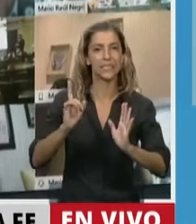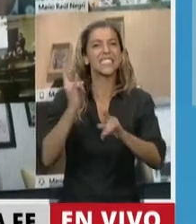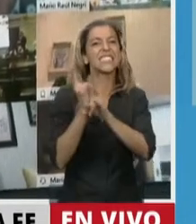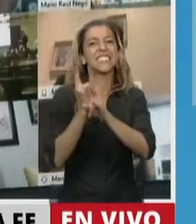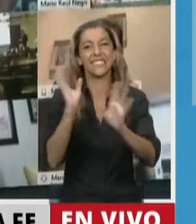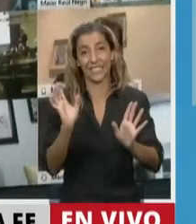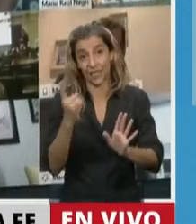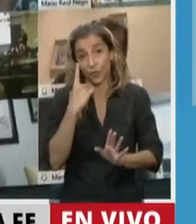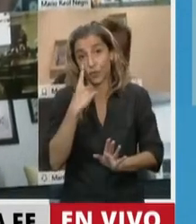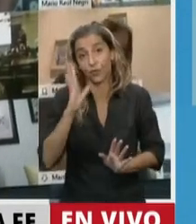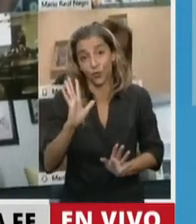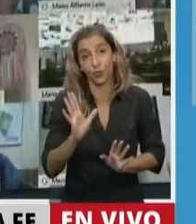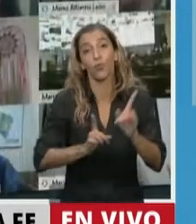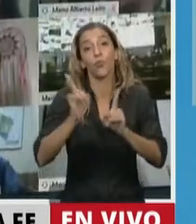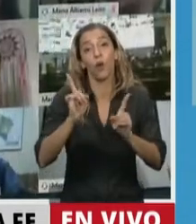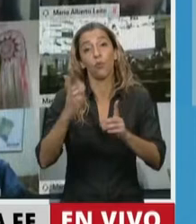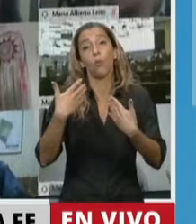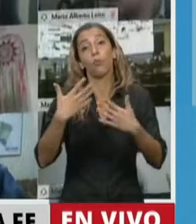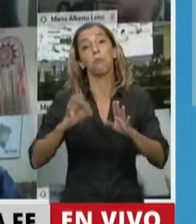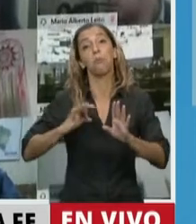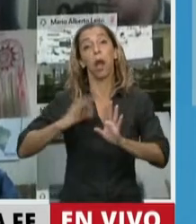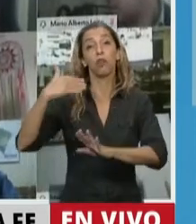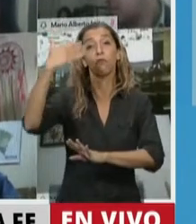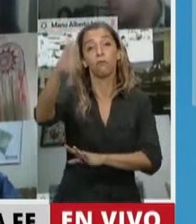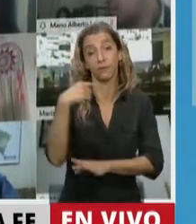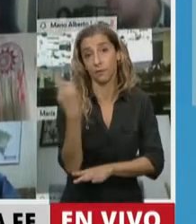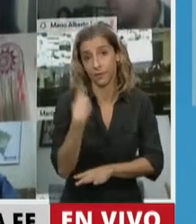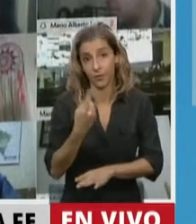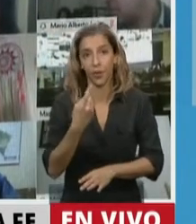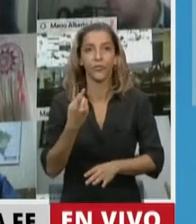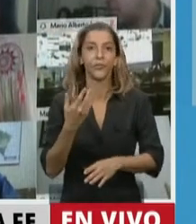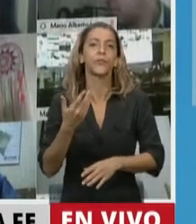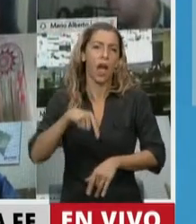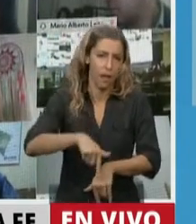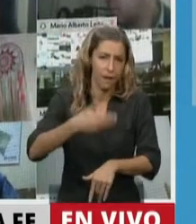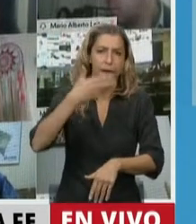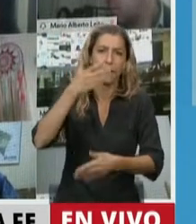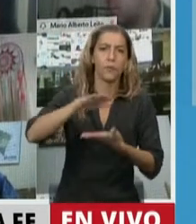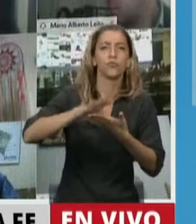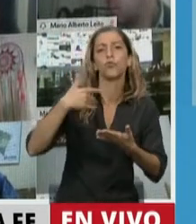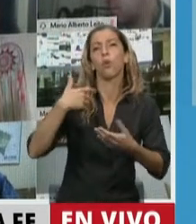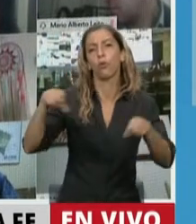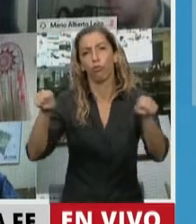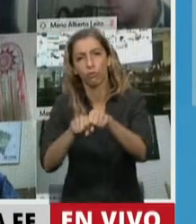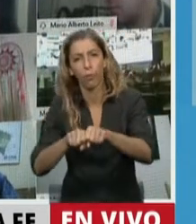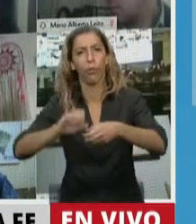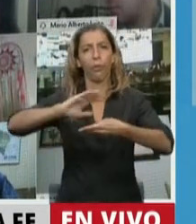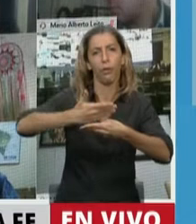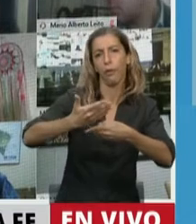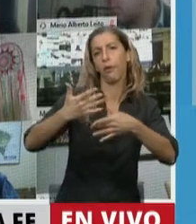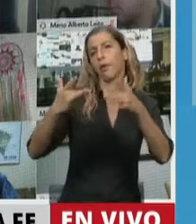cabalgando sobre estas puertas abiertas que estamos haciendo de las conectividades y las aperturas digitales, puedan